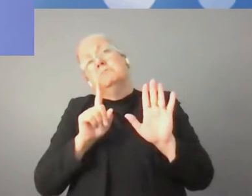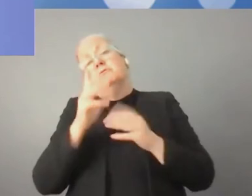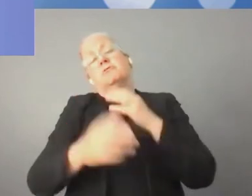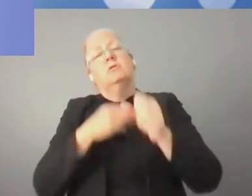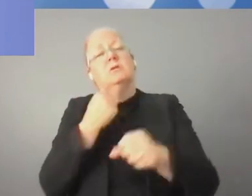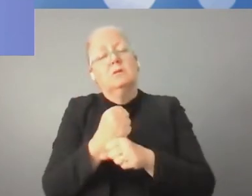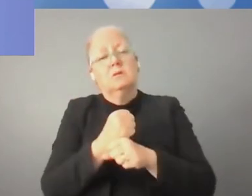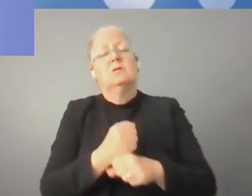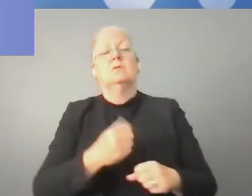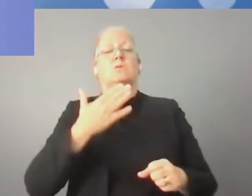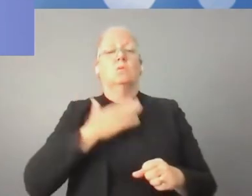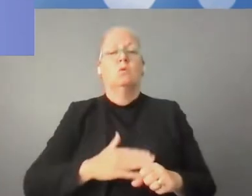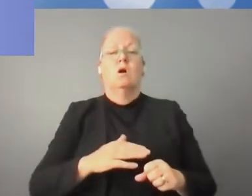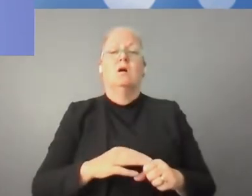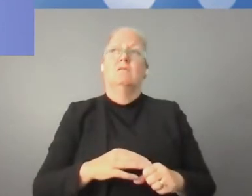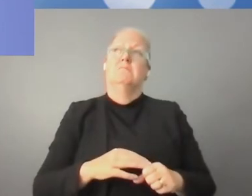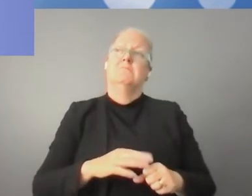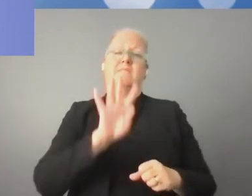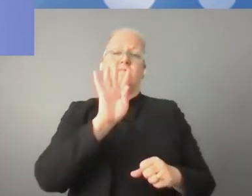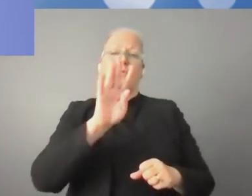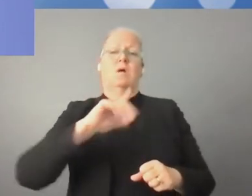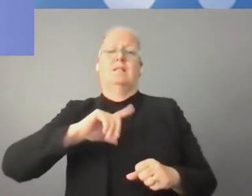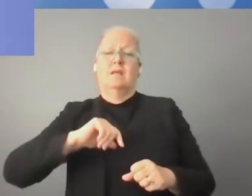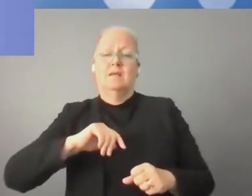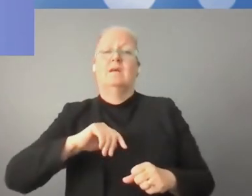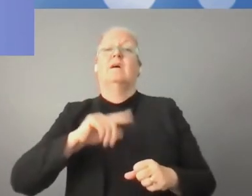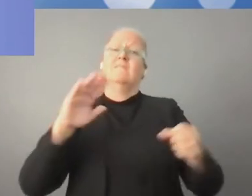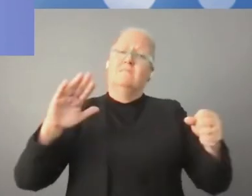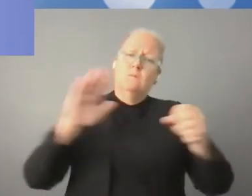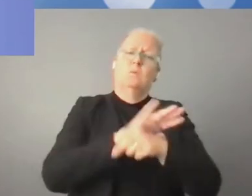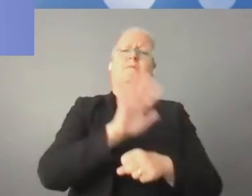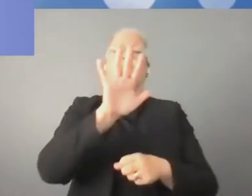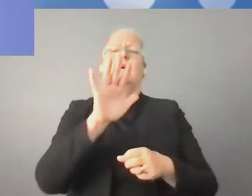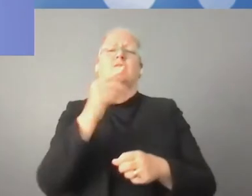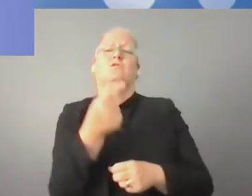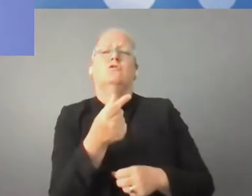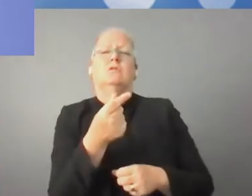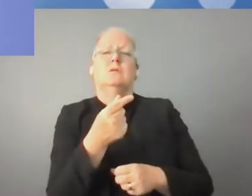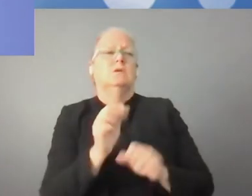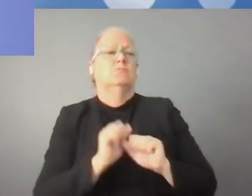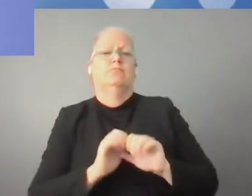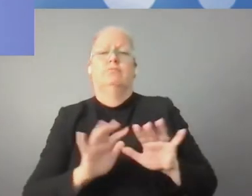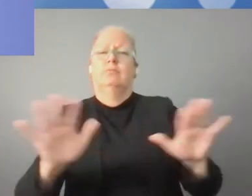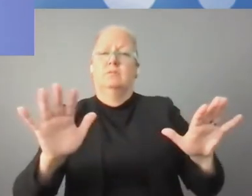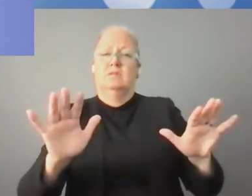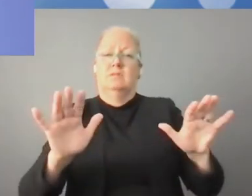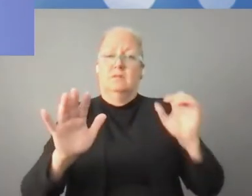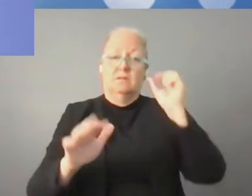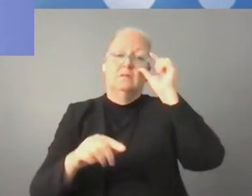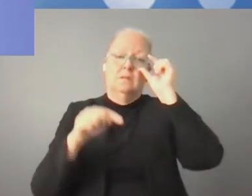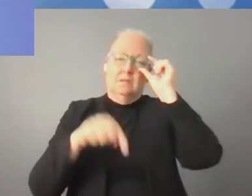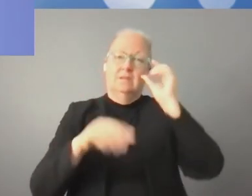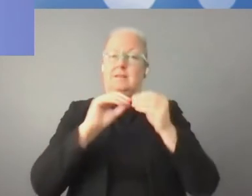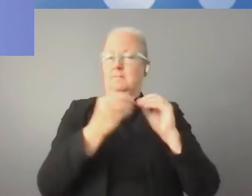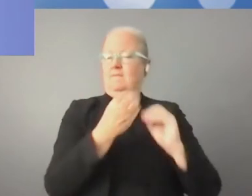proceda más rápido. Durante los próximos 5 o 6 años queremos alcanzar un nivel donde